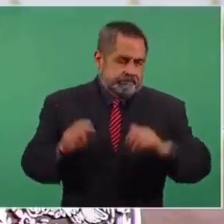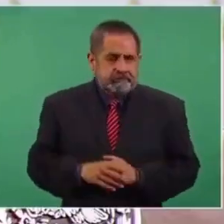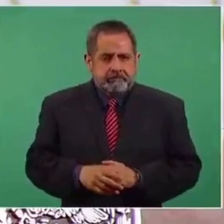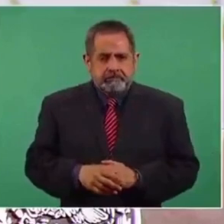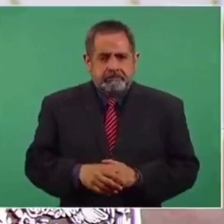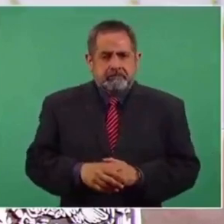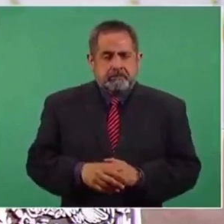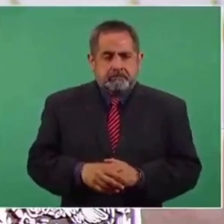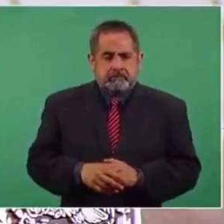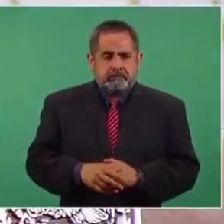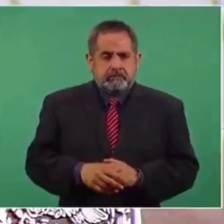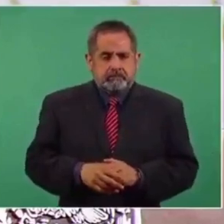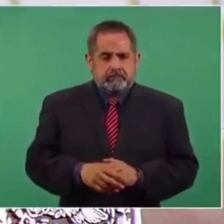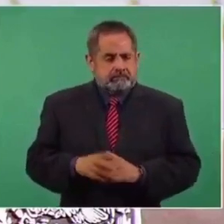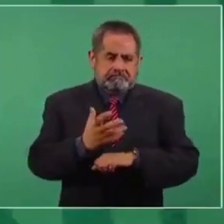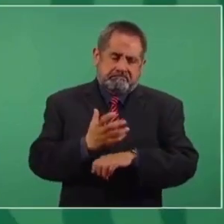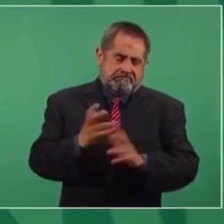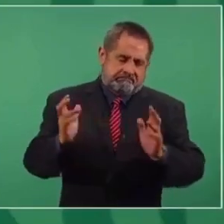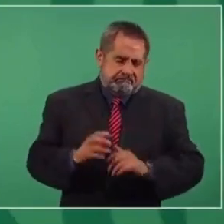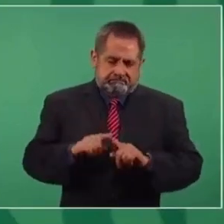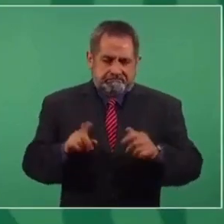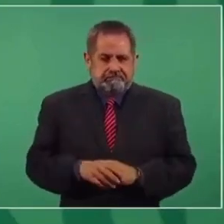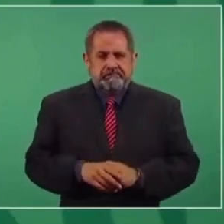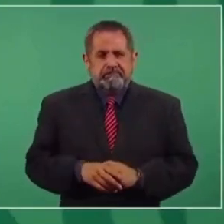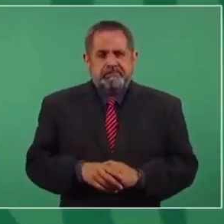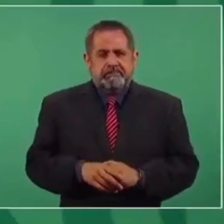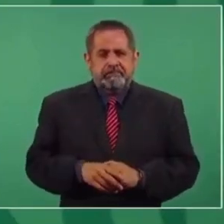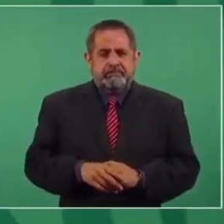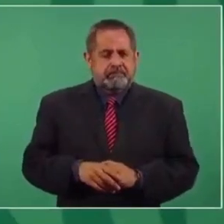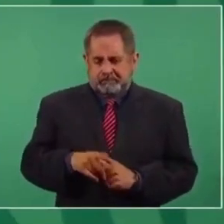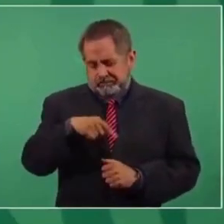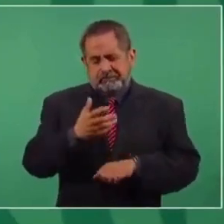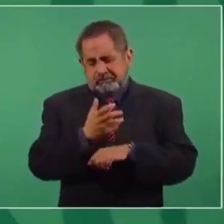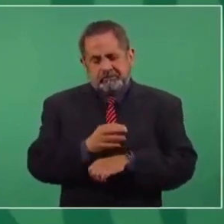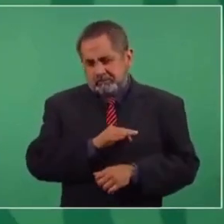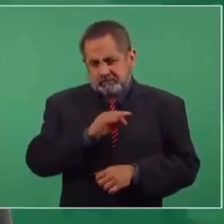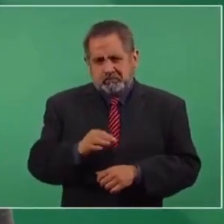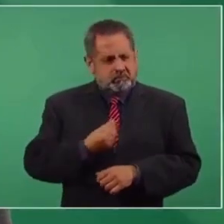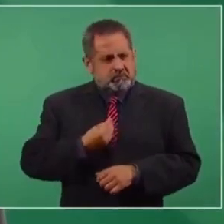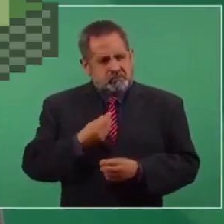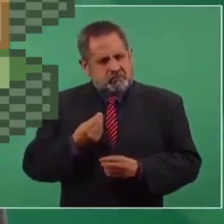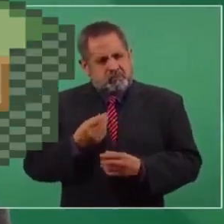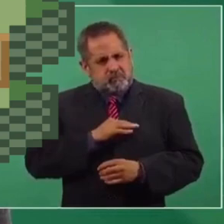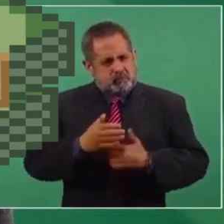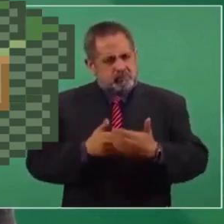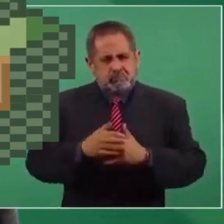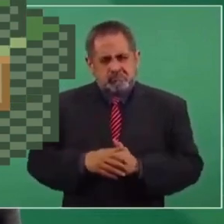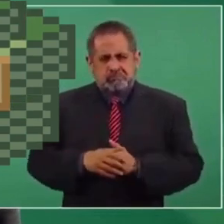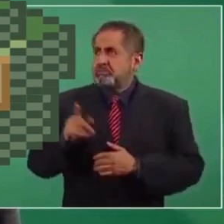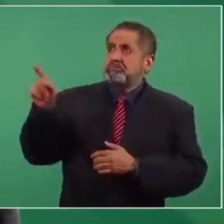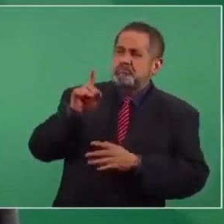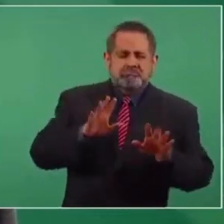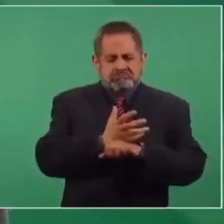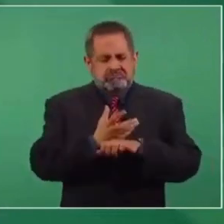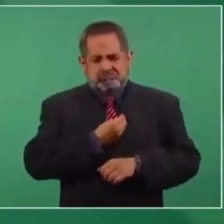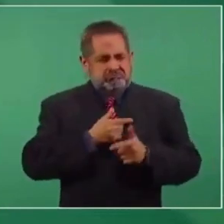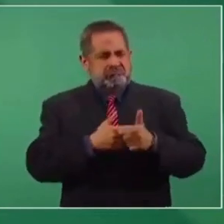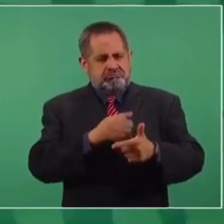ellos pueden resistir déficits